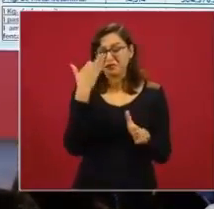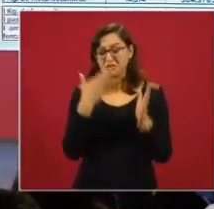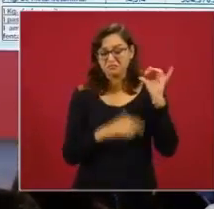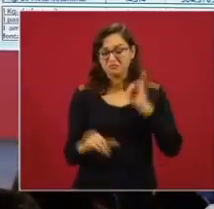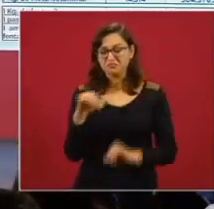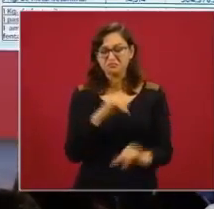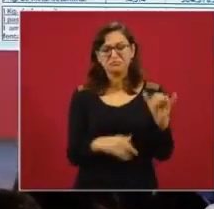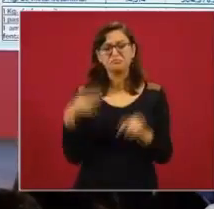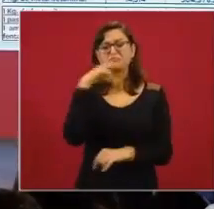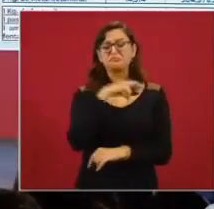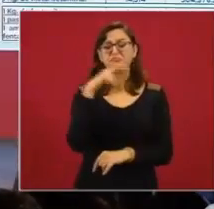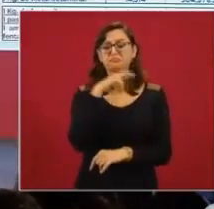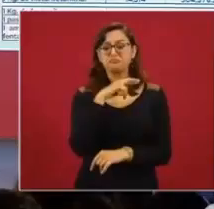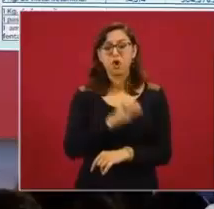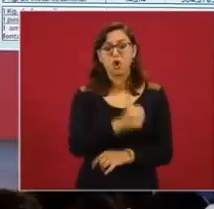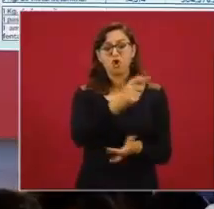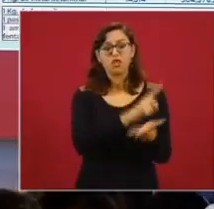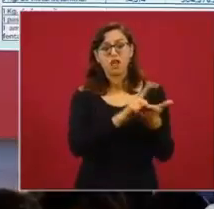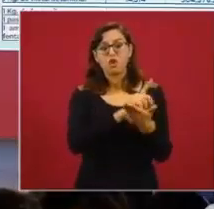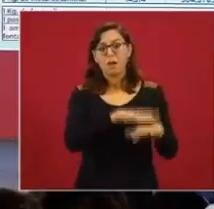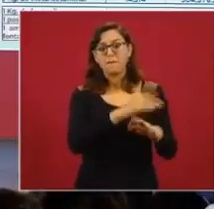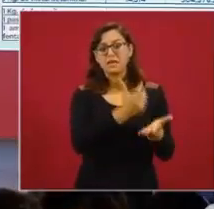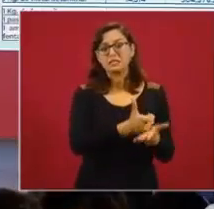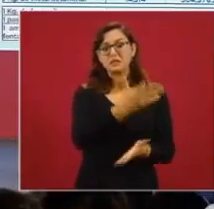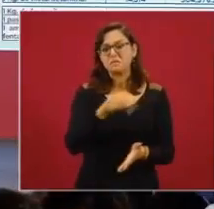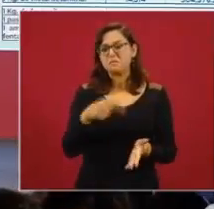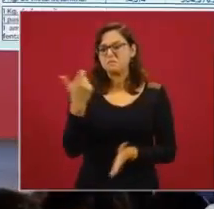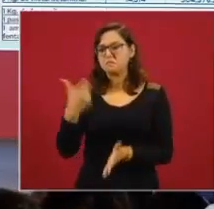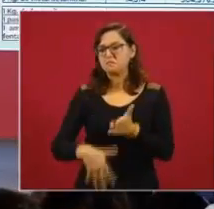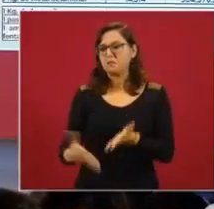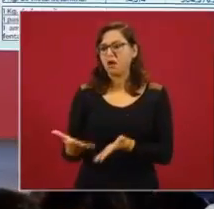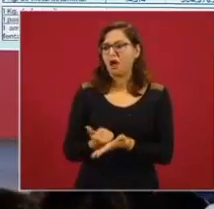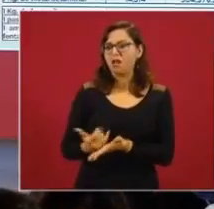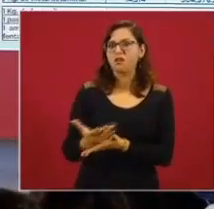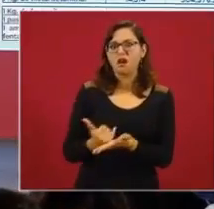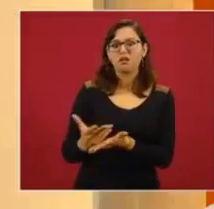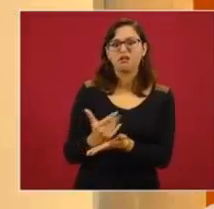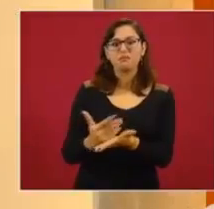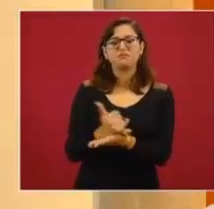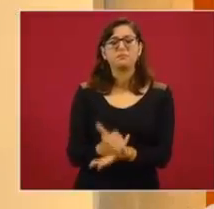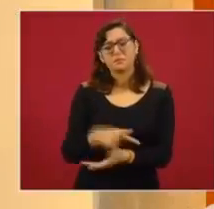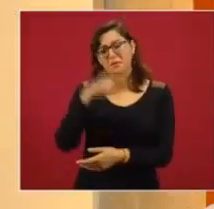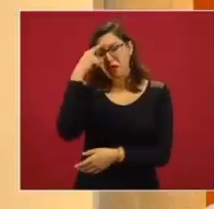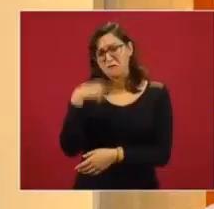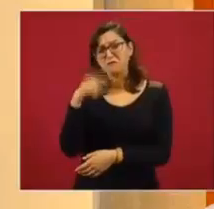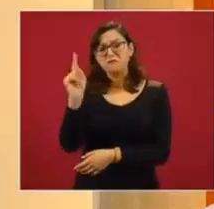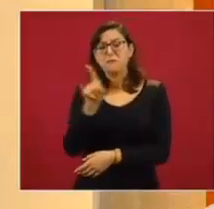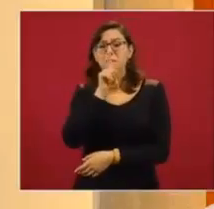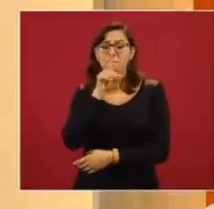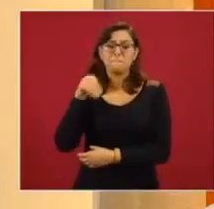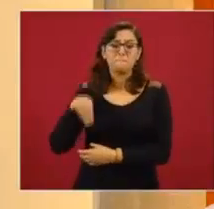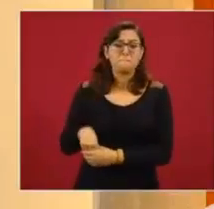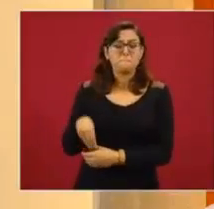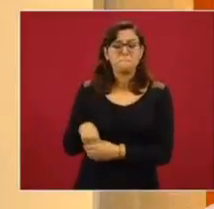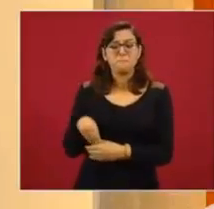altas ganancias en comparación con otras drogas. Ahorita lo vamos a ver aquí en el cuadro. Es fácil de ocultar y se mezcla con otro tipo de